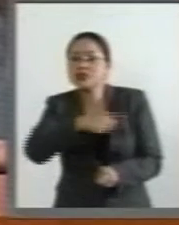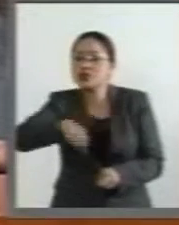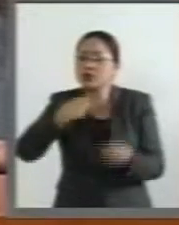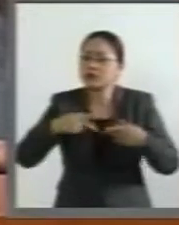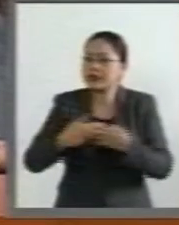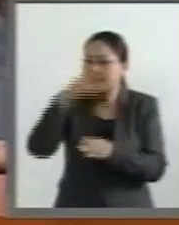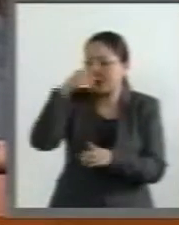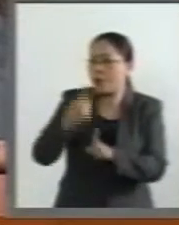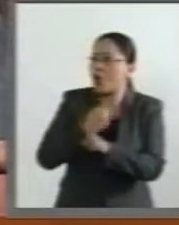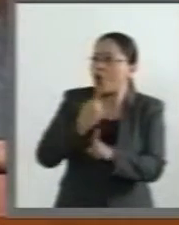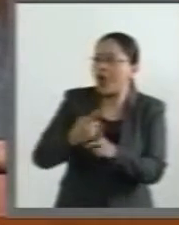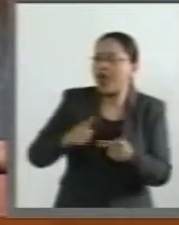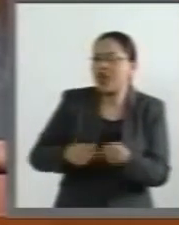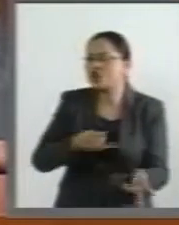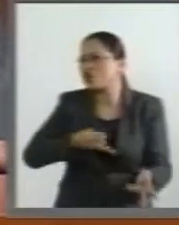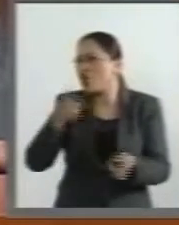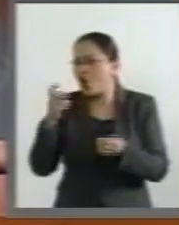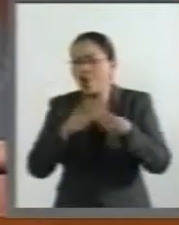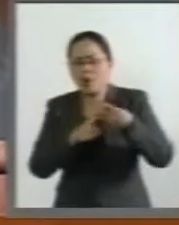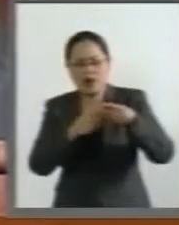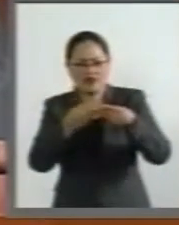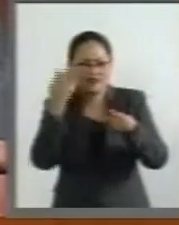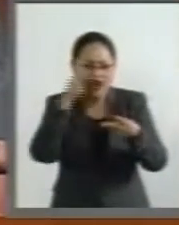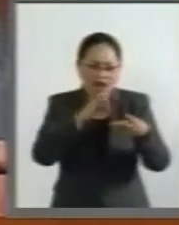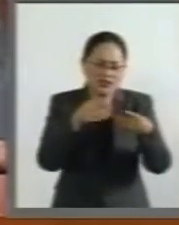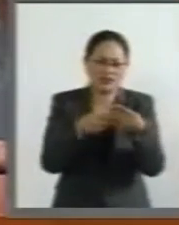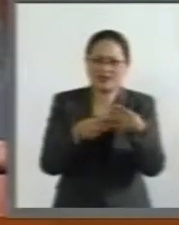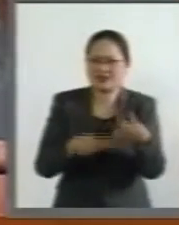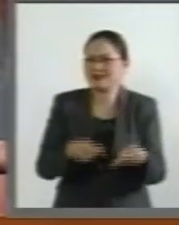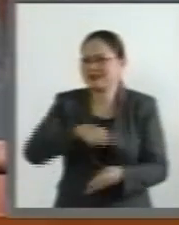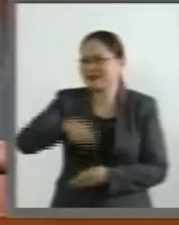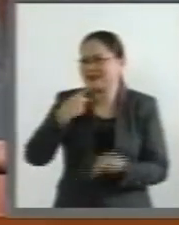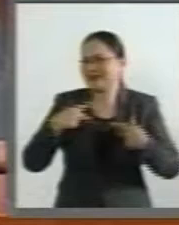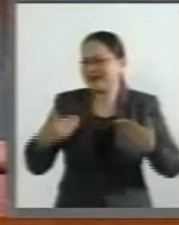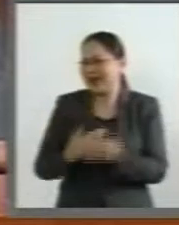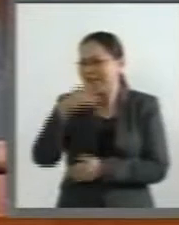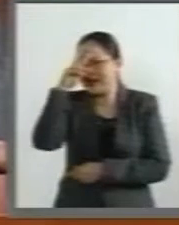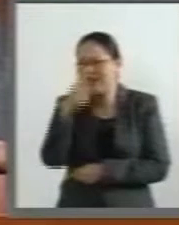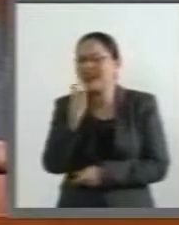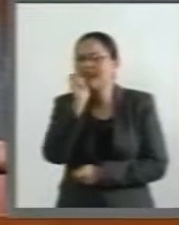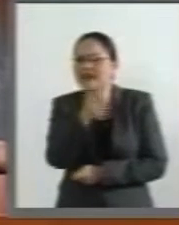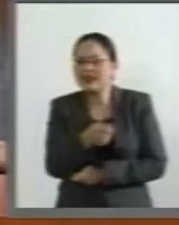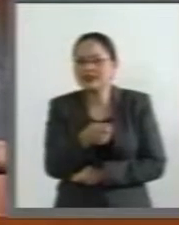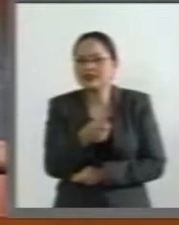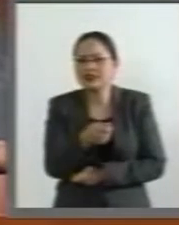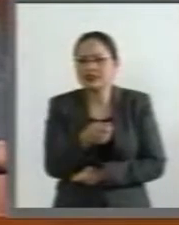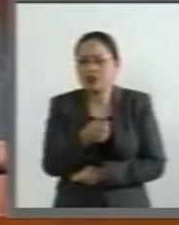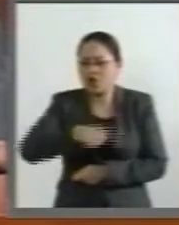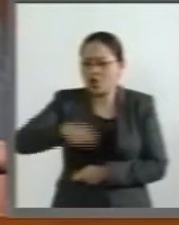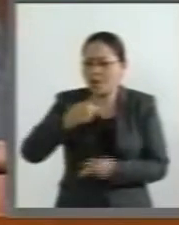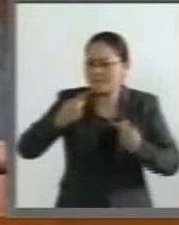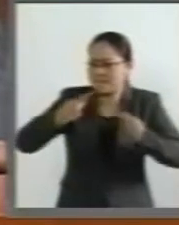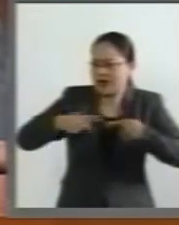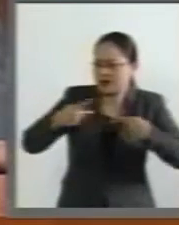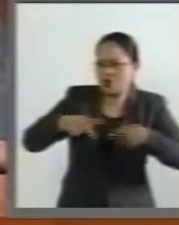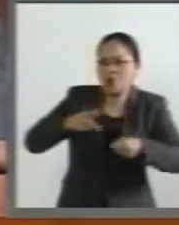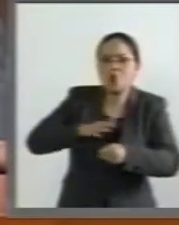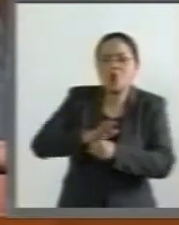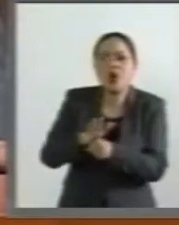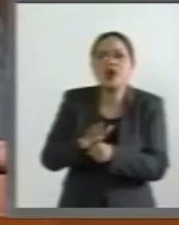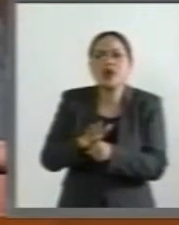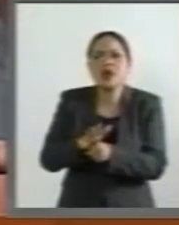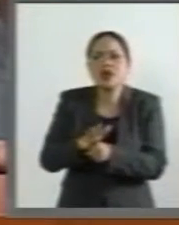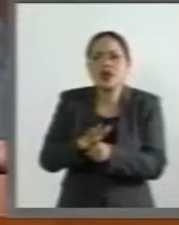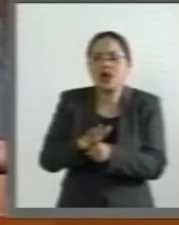mexicanos somos fraudulentos, que los mexicanos somos personas que solamente